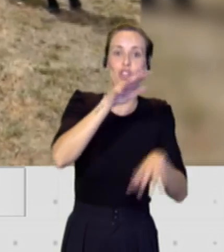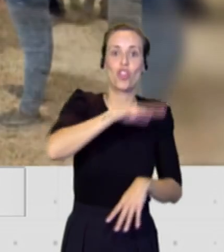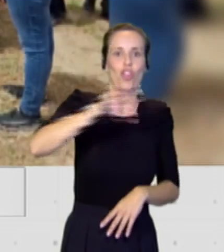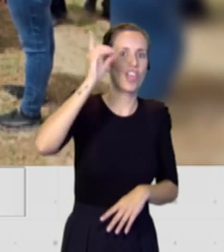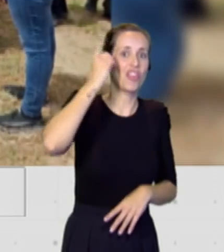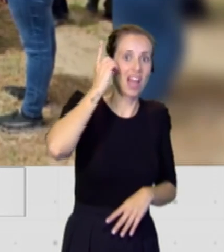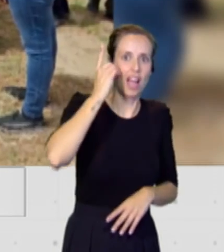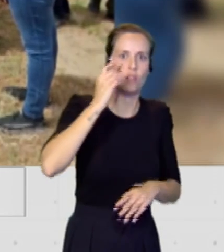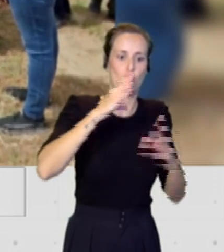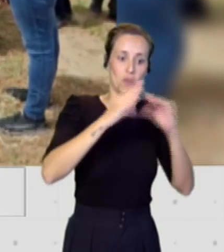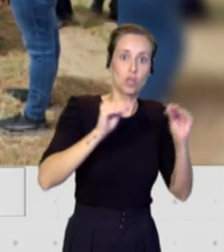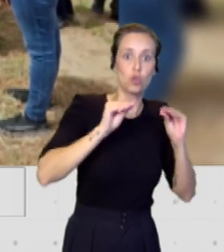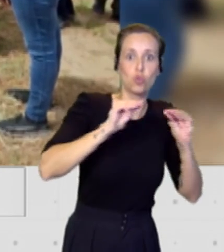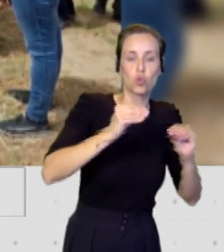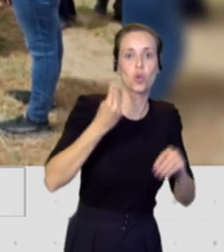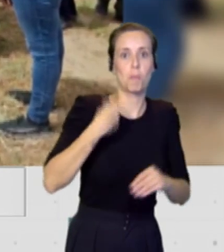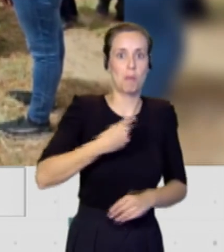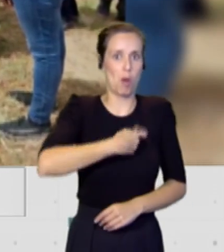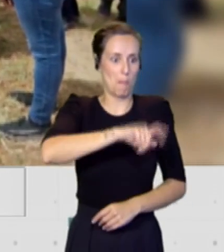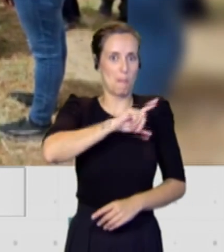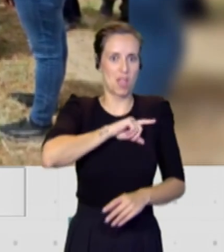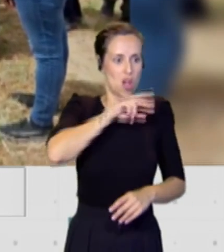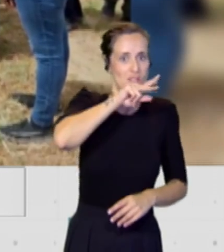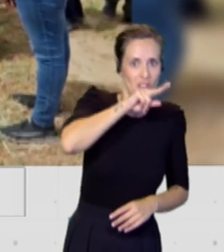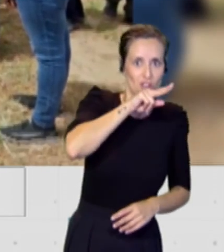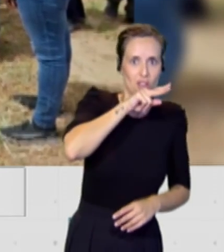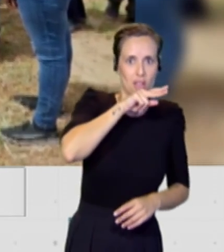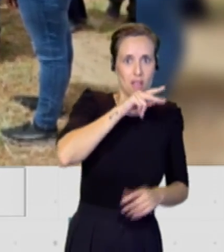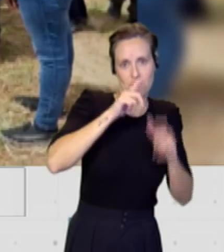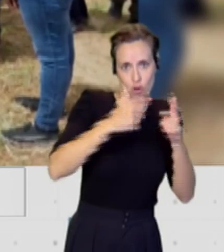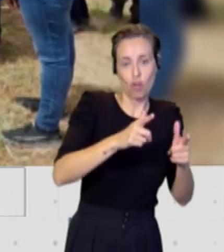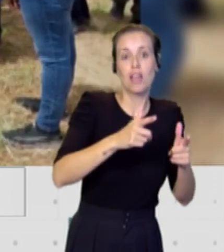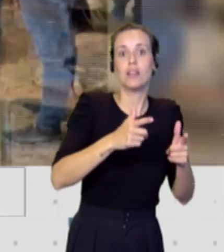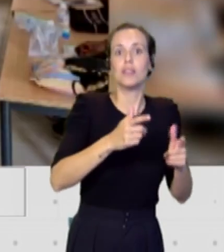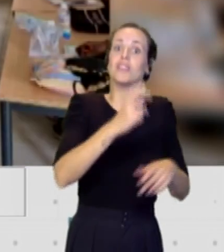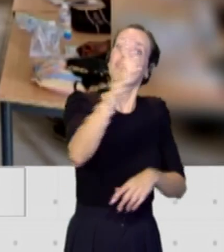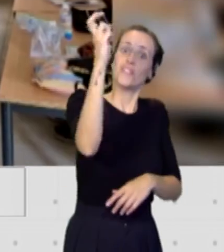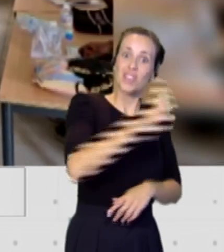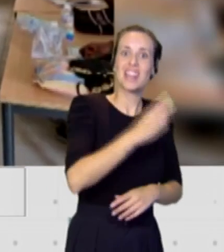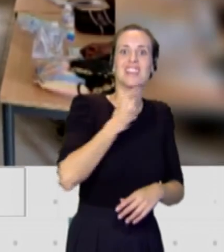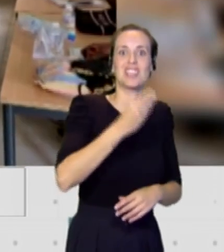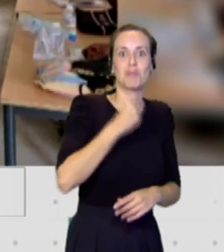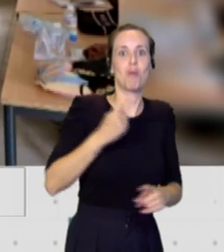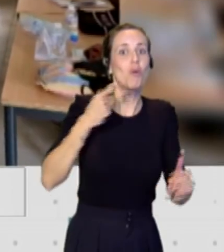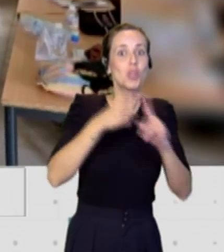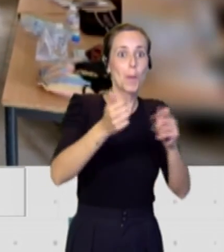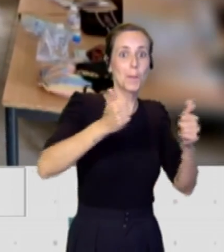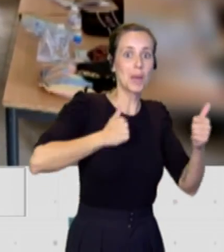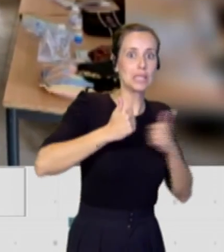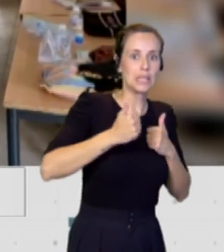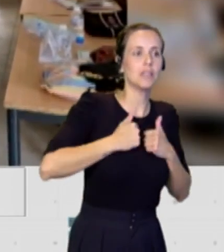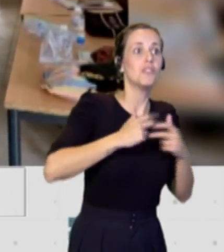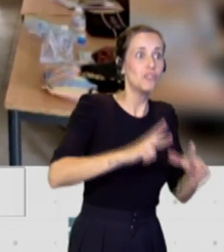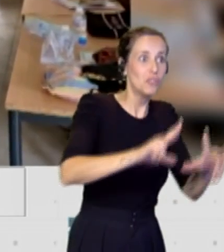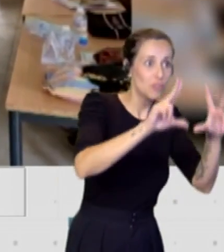universidad, en filología hispánica, había venido a la ciudad de Las Palmas a hacer un máster, y había vuelto a Senegal porque él